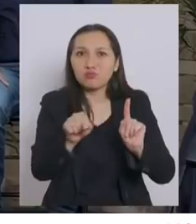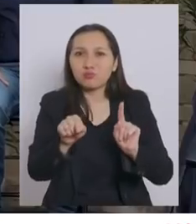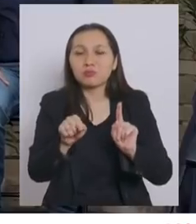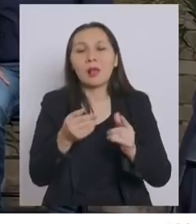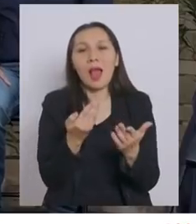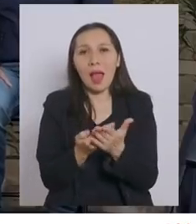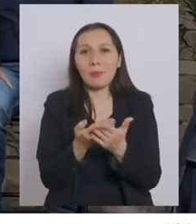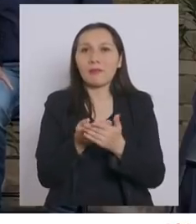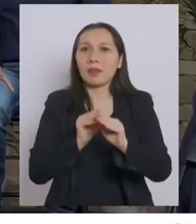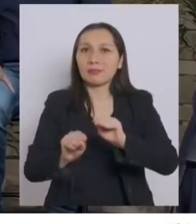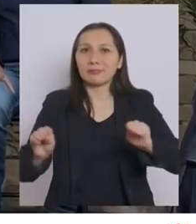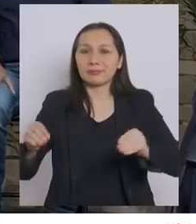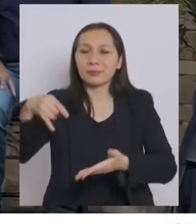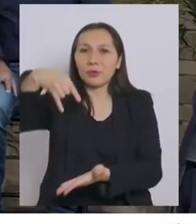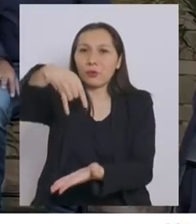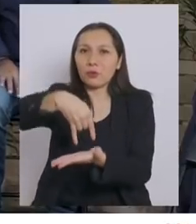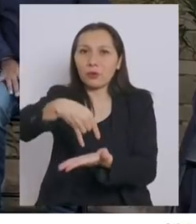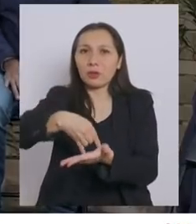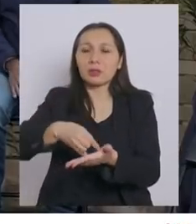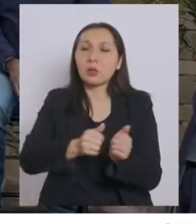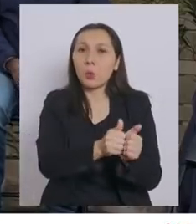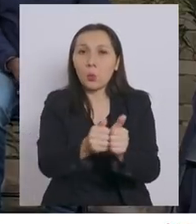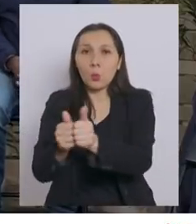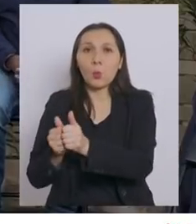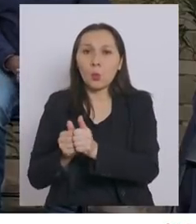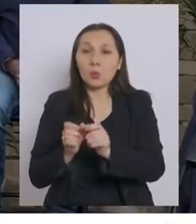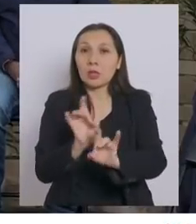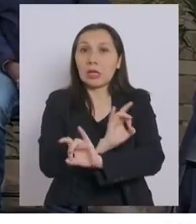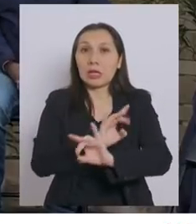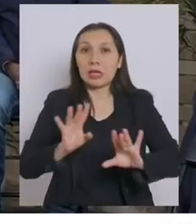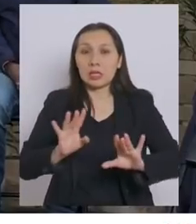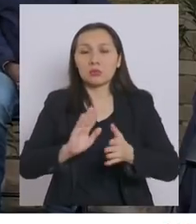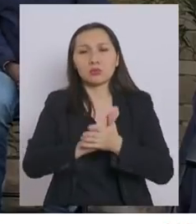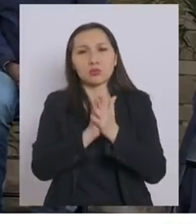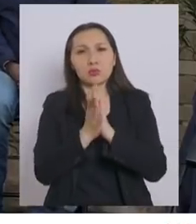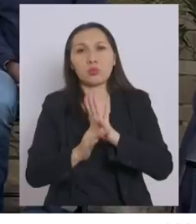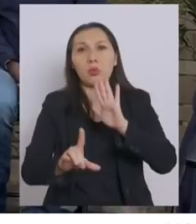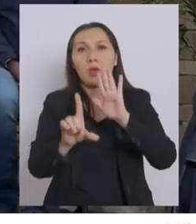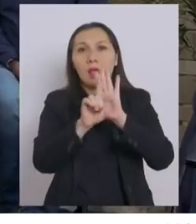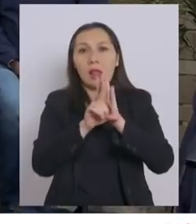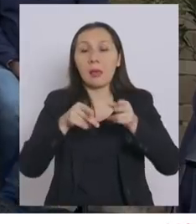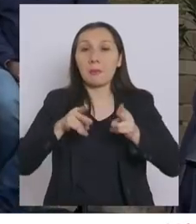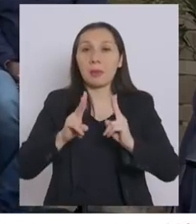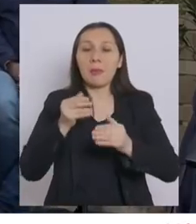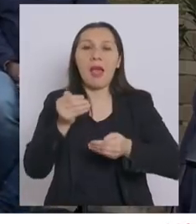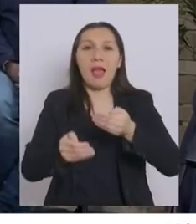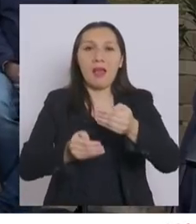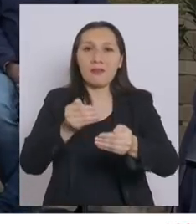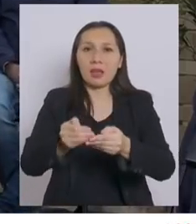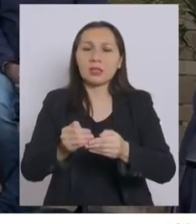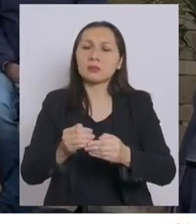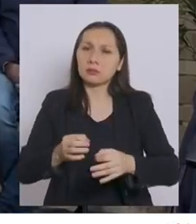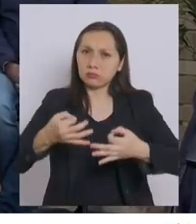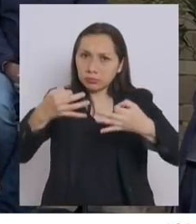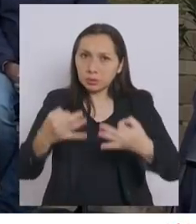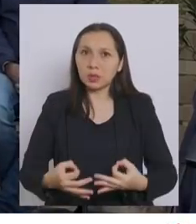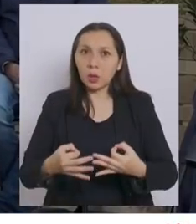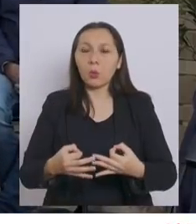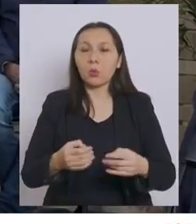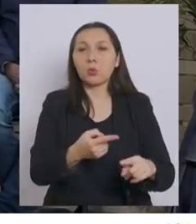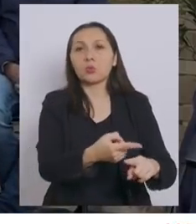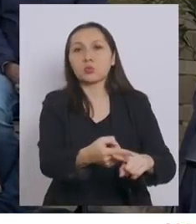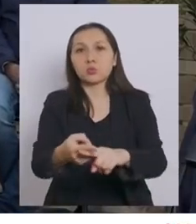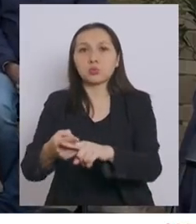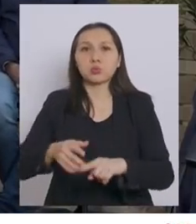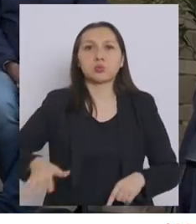Aprovecho a hacer un llamado al Congreso para que juntos saquemos adelante todas las leyes que nos permitan avanzar a paso firme hacia una